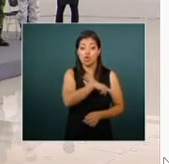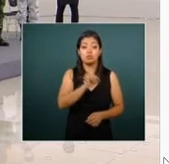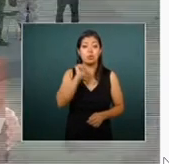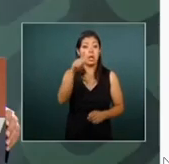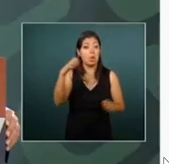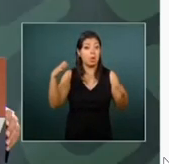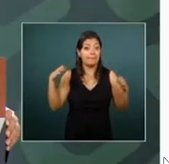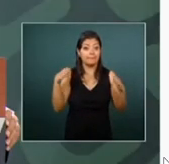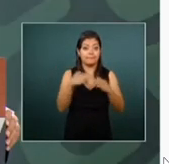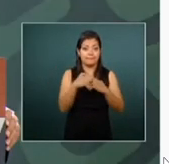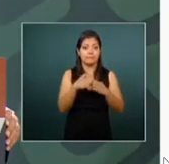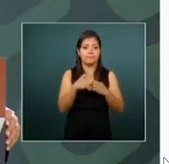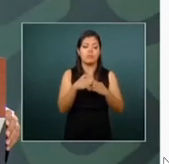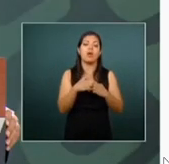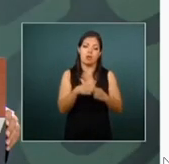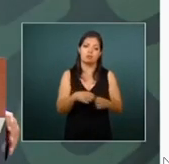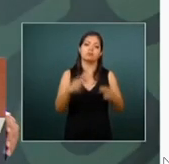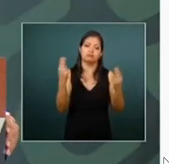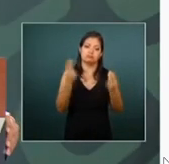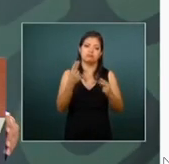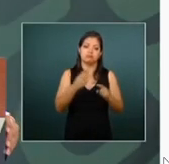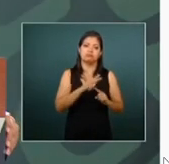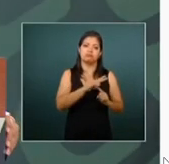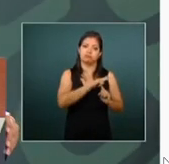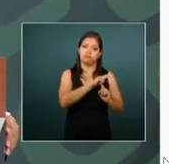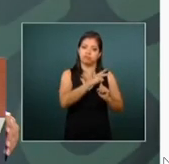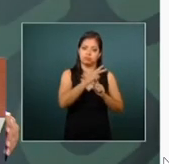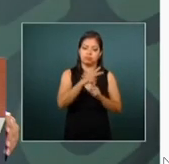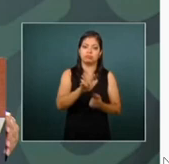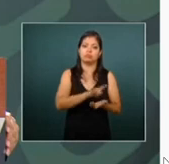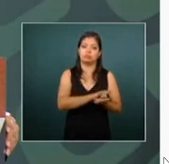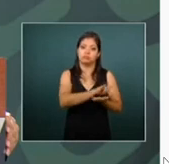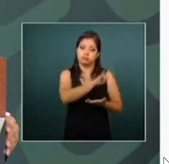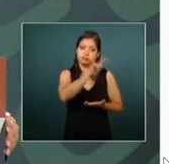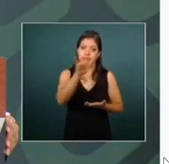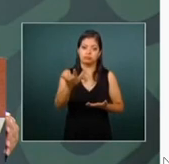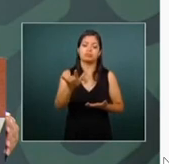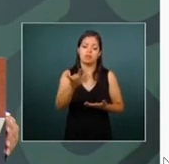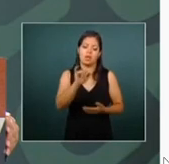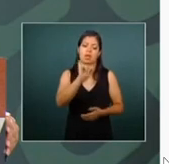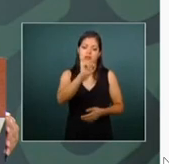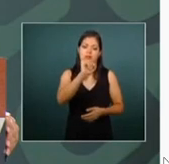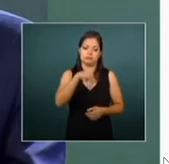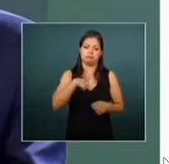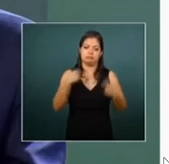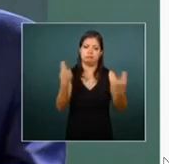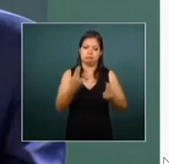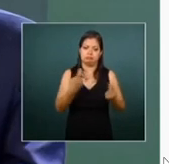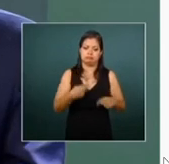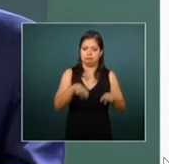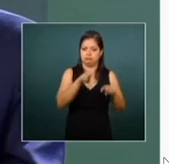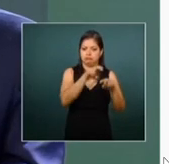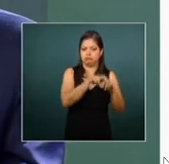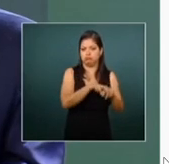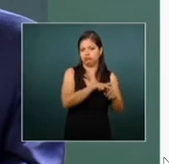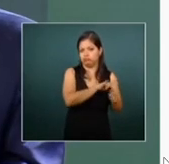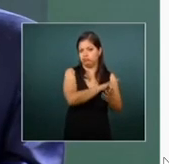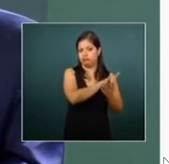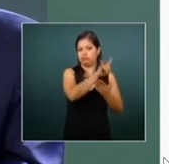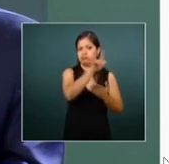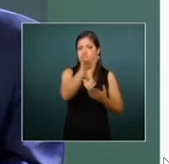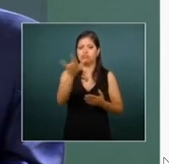emergencia entonces sí me trasladaría en un avión o en un helicóptero de